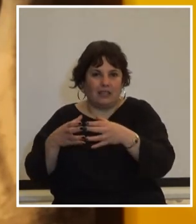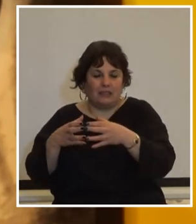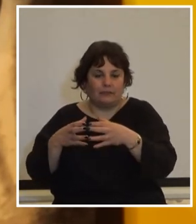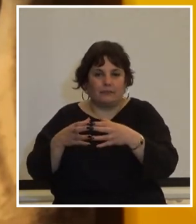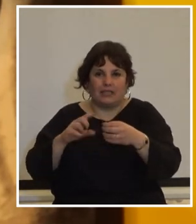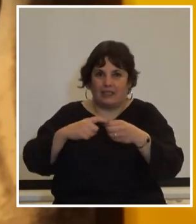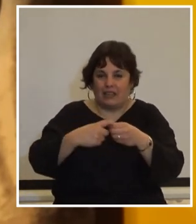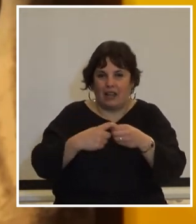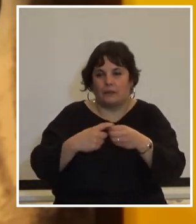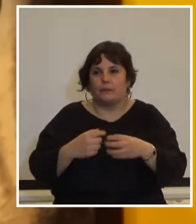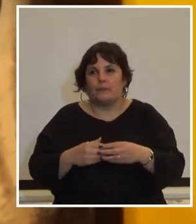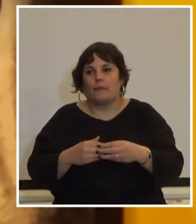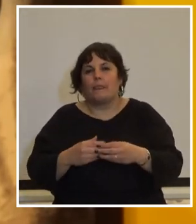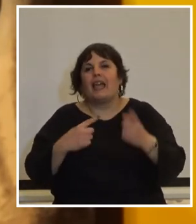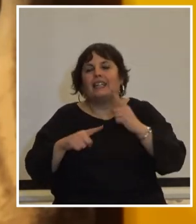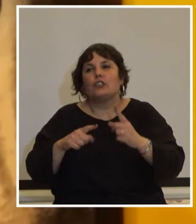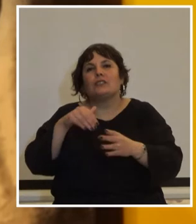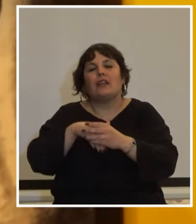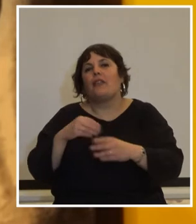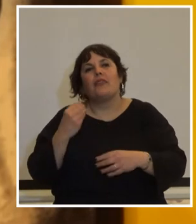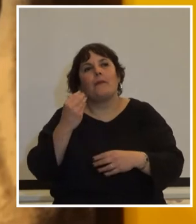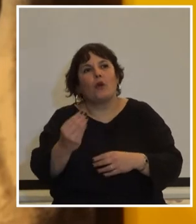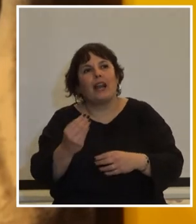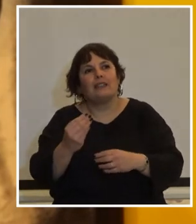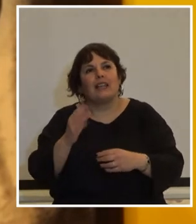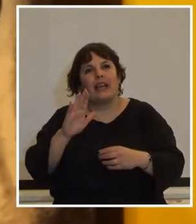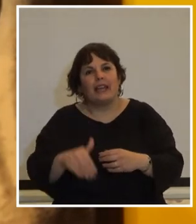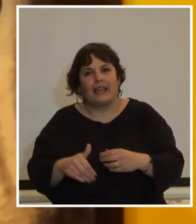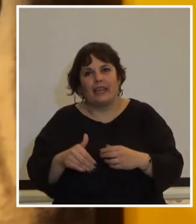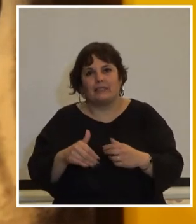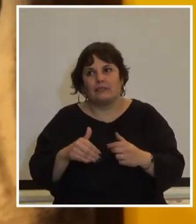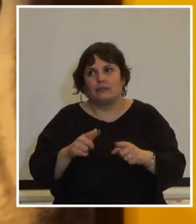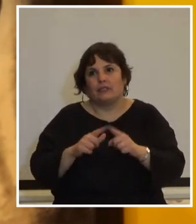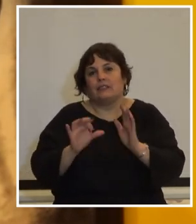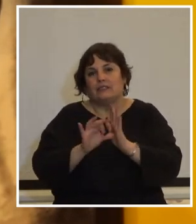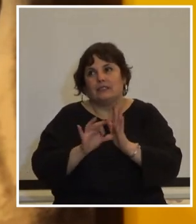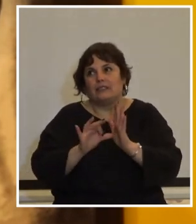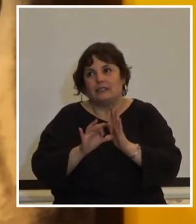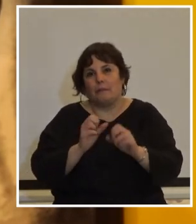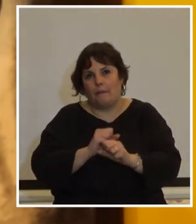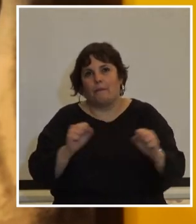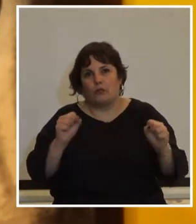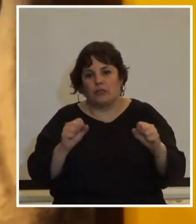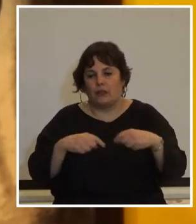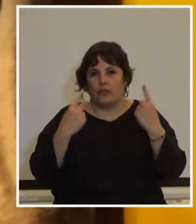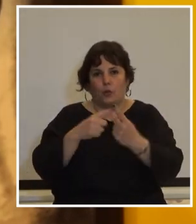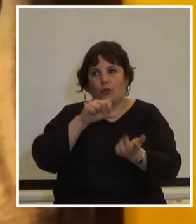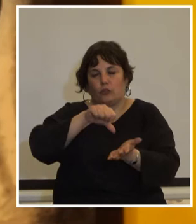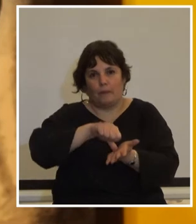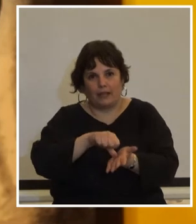y que la democracia era dentro de los sistemas posibles en nuestro país